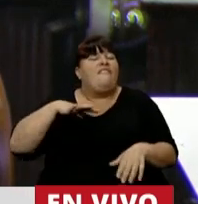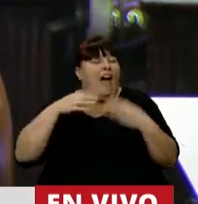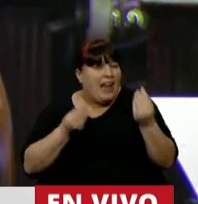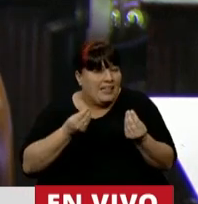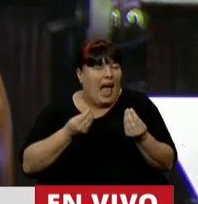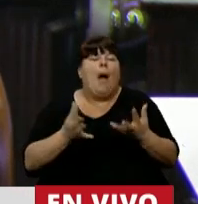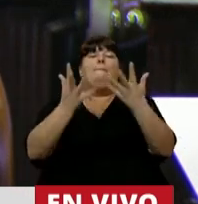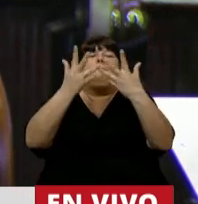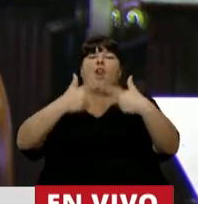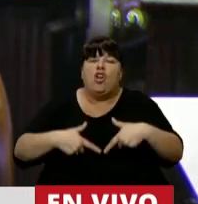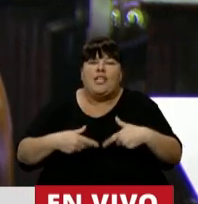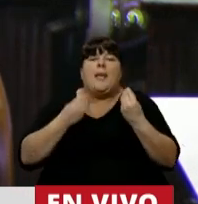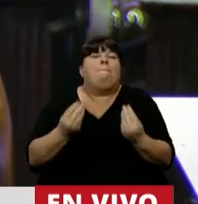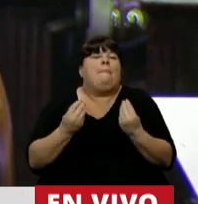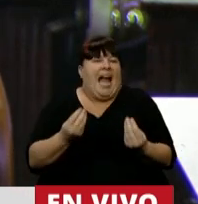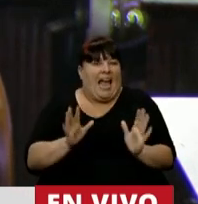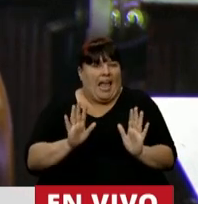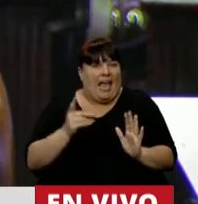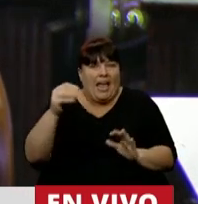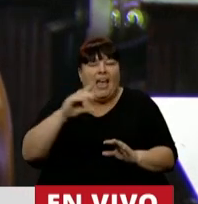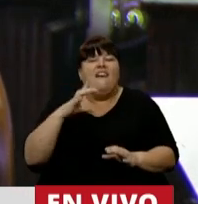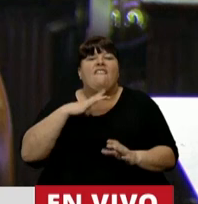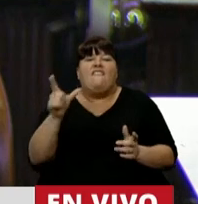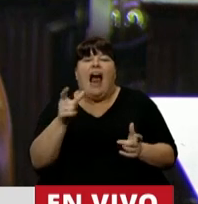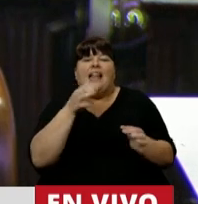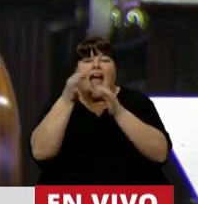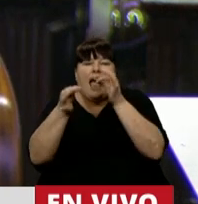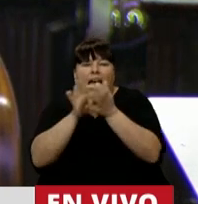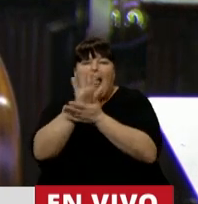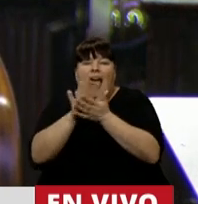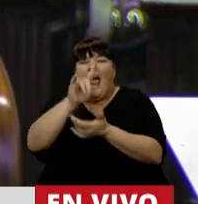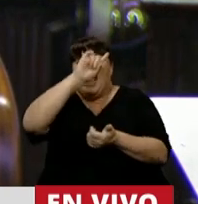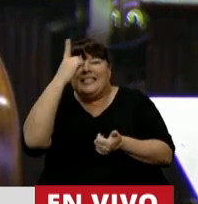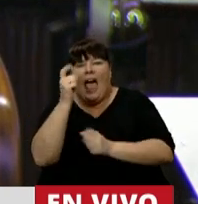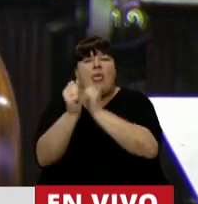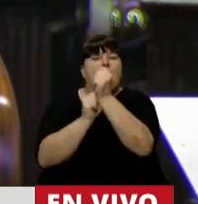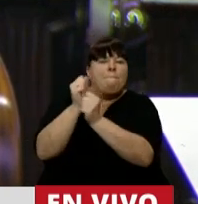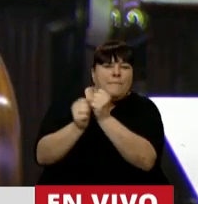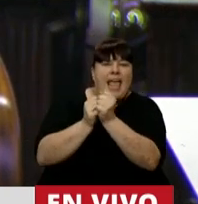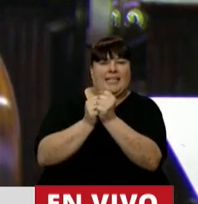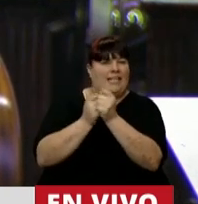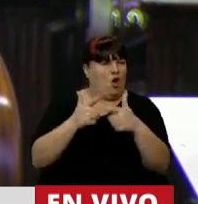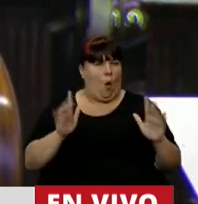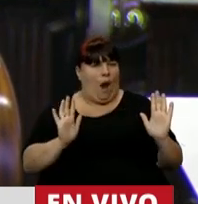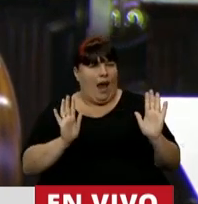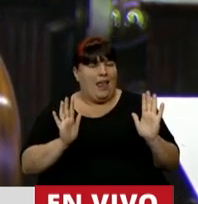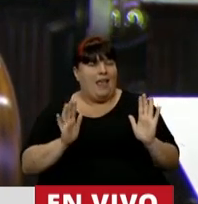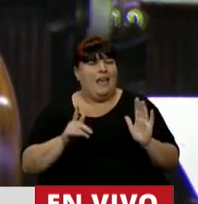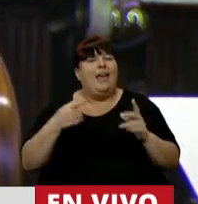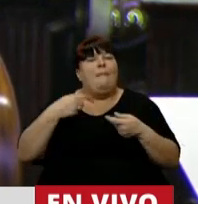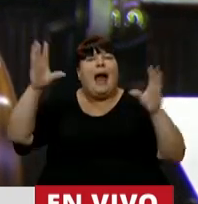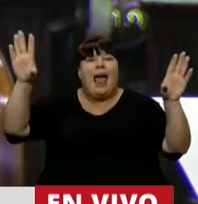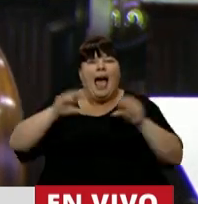es un proyecto de para qué faltó un diálogo, Estado, empresas. No hay una